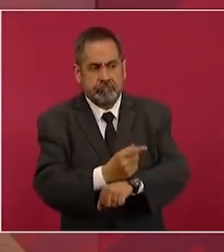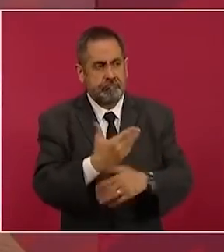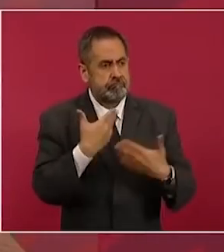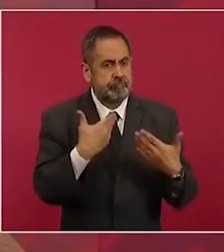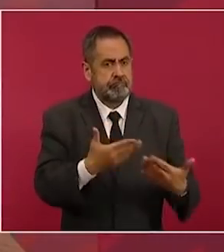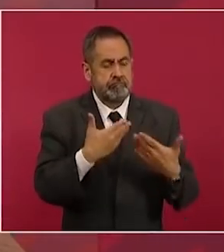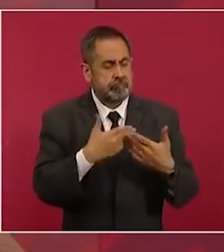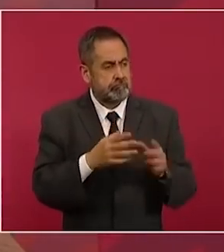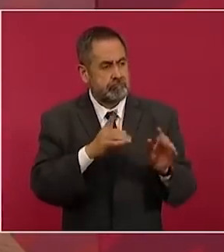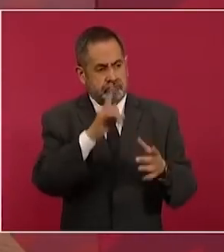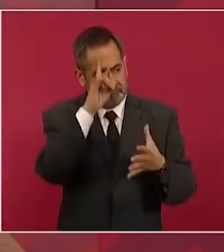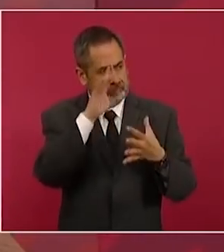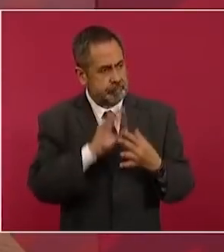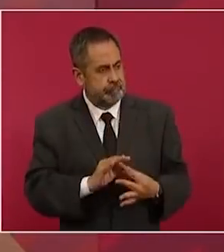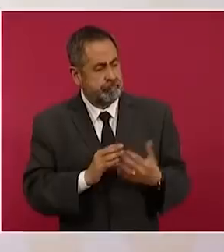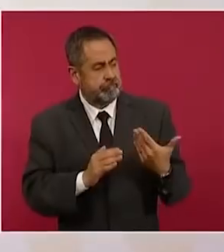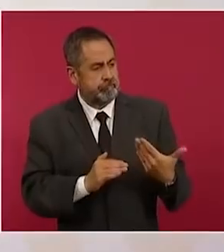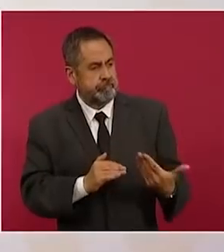consecuentes,